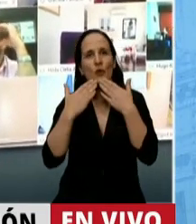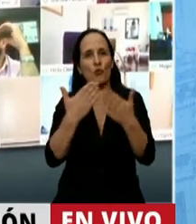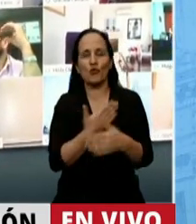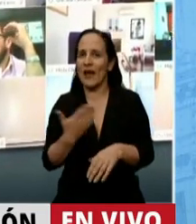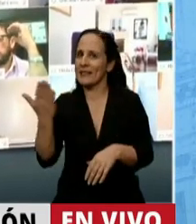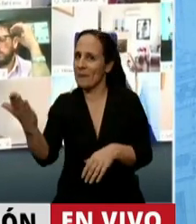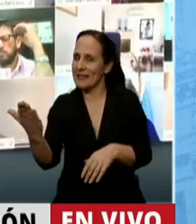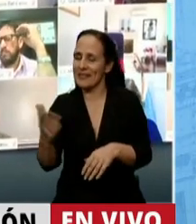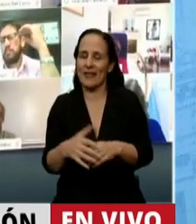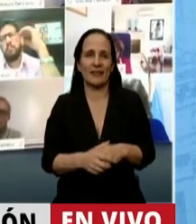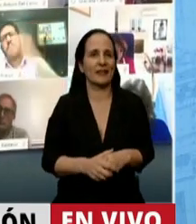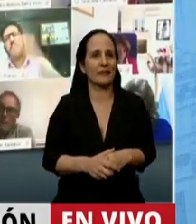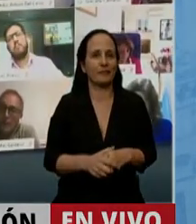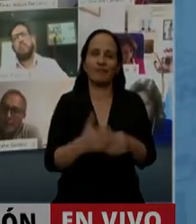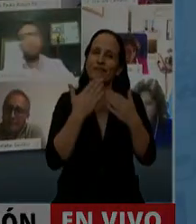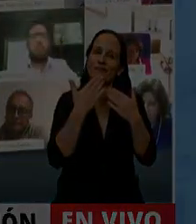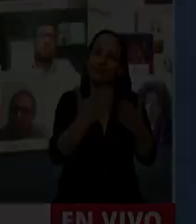Gracias, señor Jefe de Gabinete.